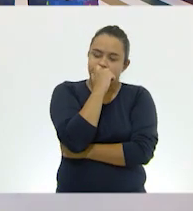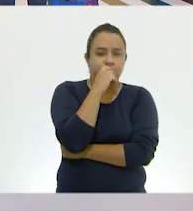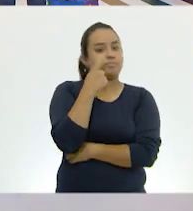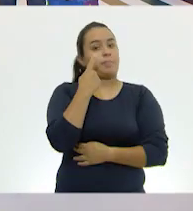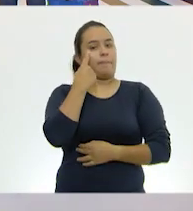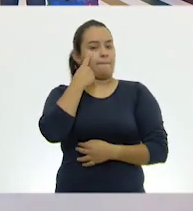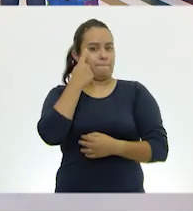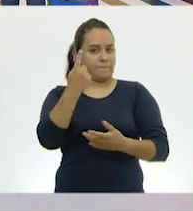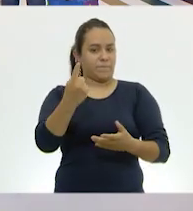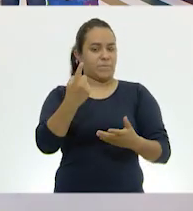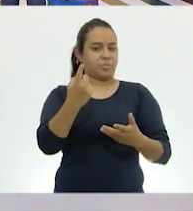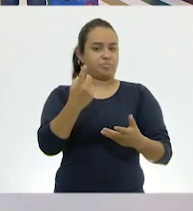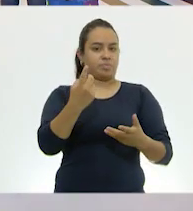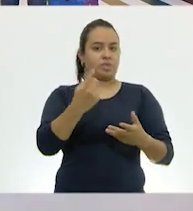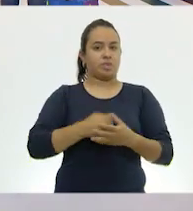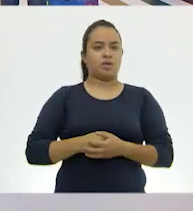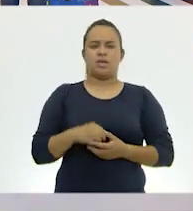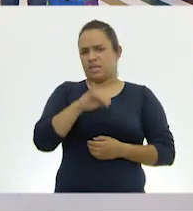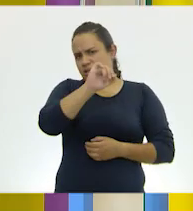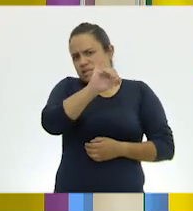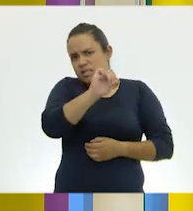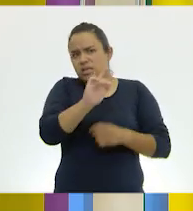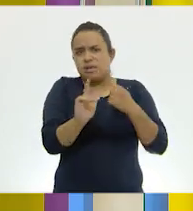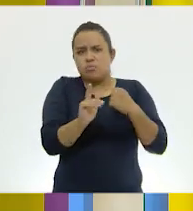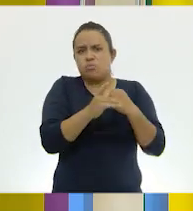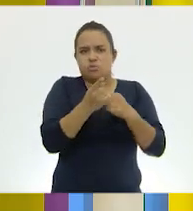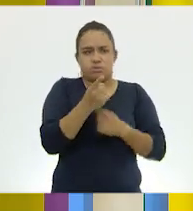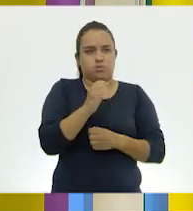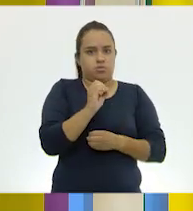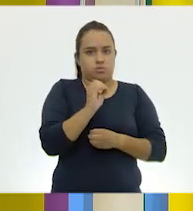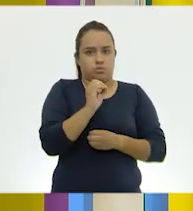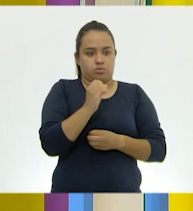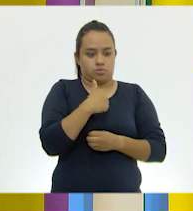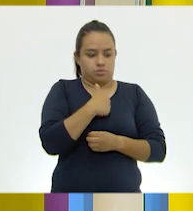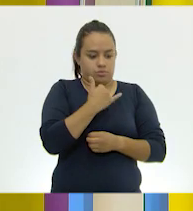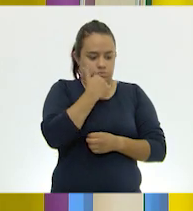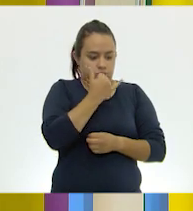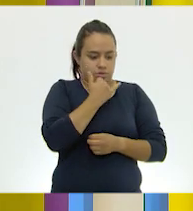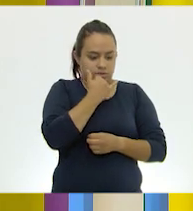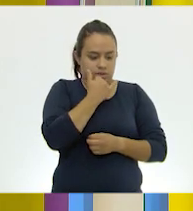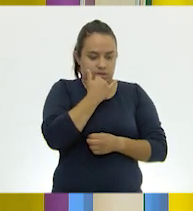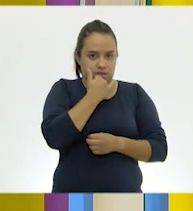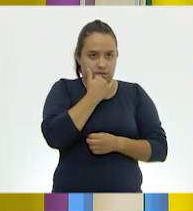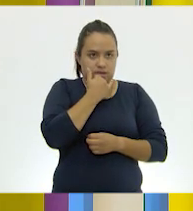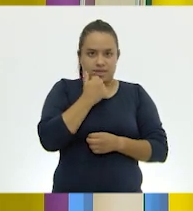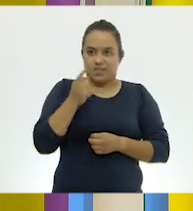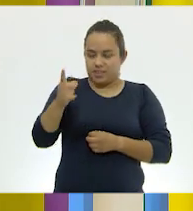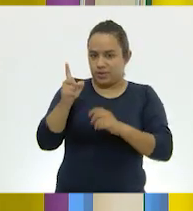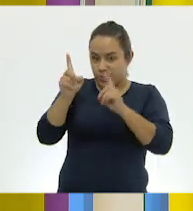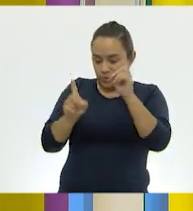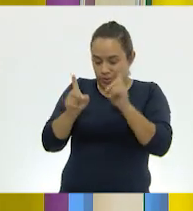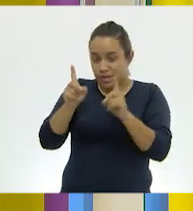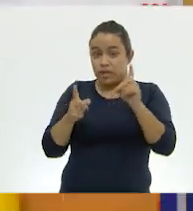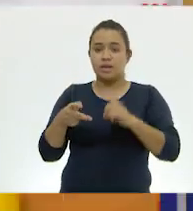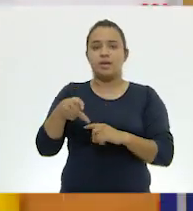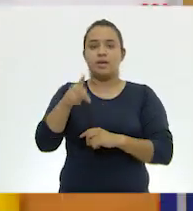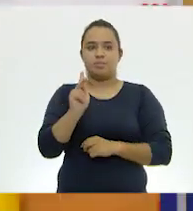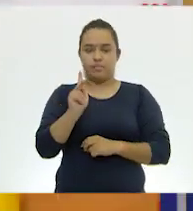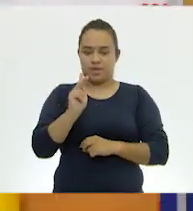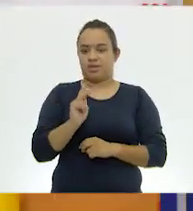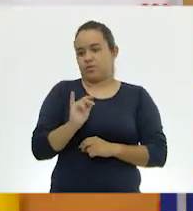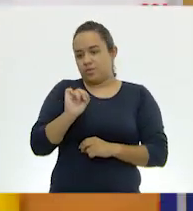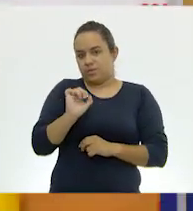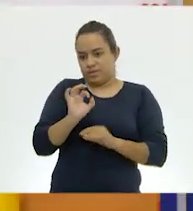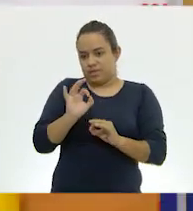mira... Sí, porque... Sí. ¿Me equivoqué? Ay, lo hice dudar, pero en realidad estamos en lo